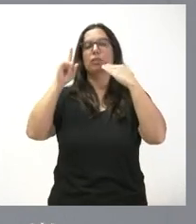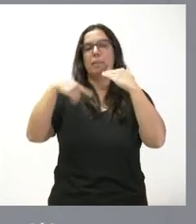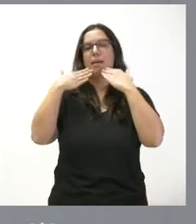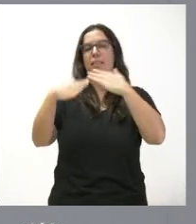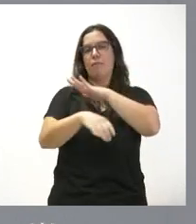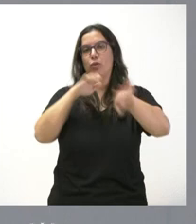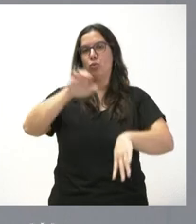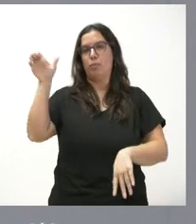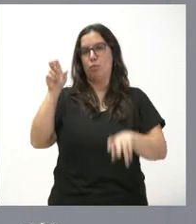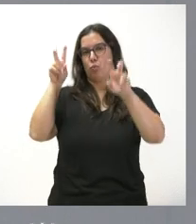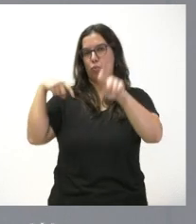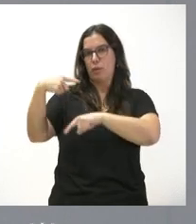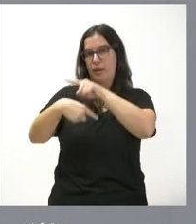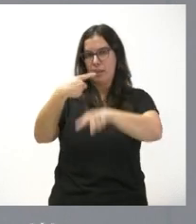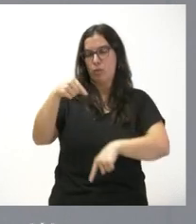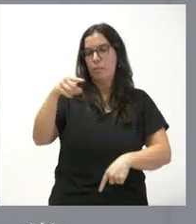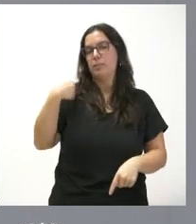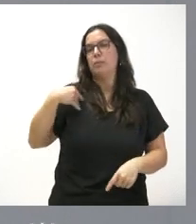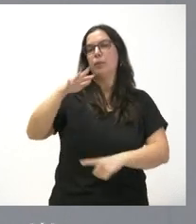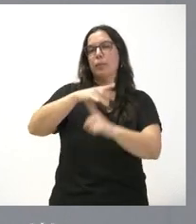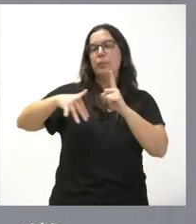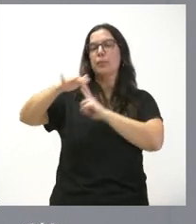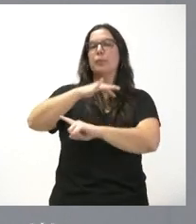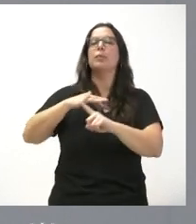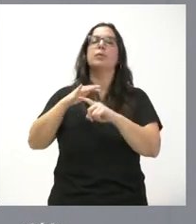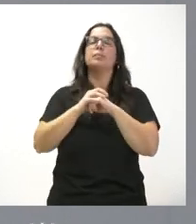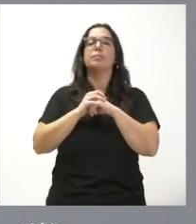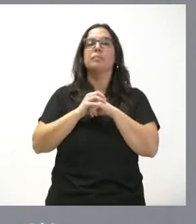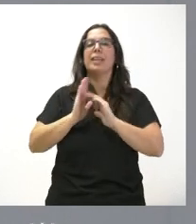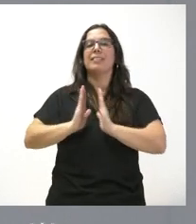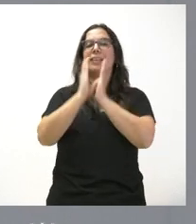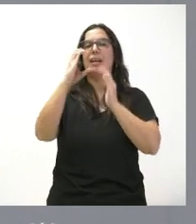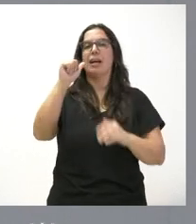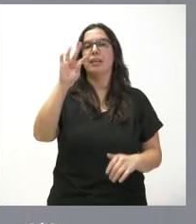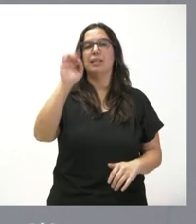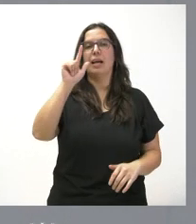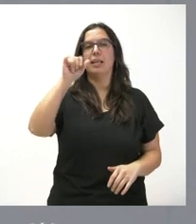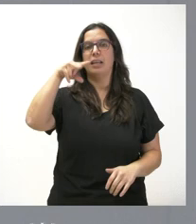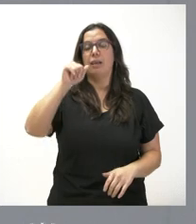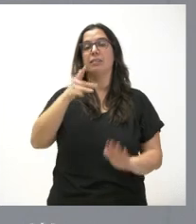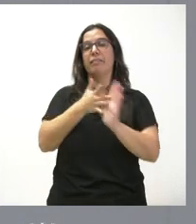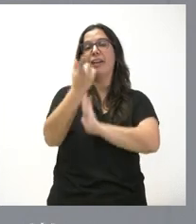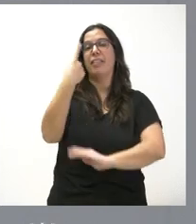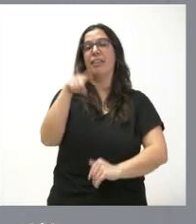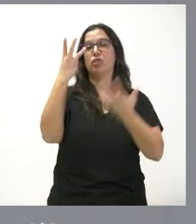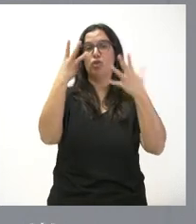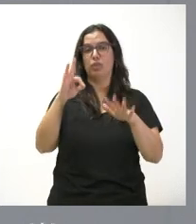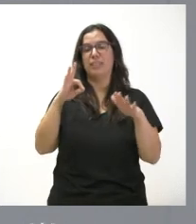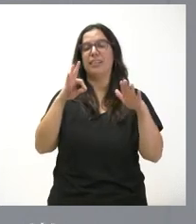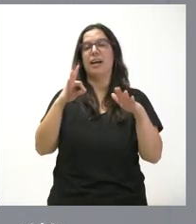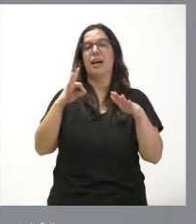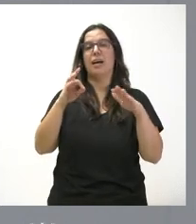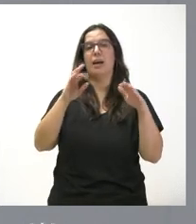en este caso en el entorno residencial de rehabilitación programada Santa Catalina. Son 180 viviendas.